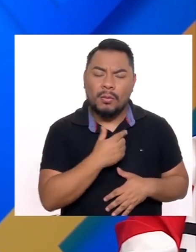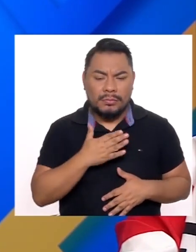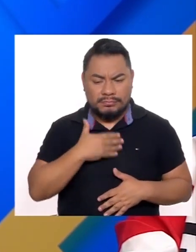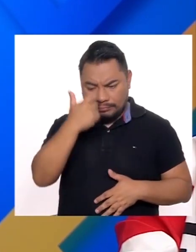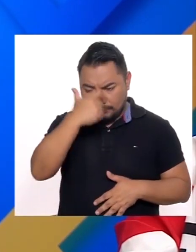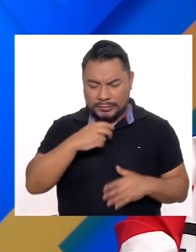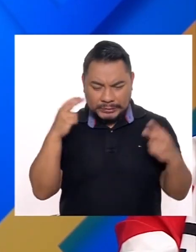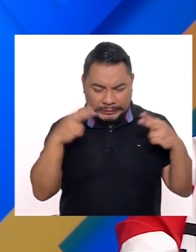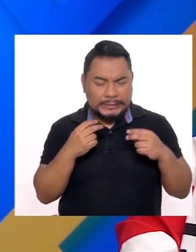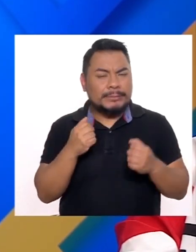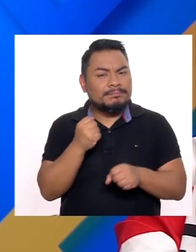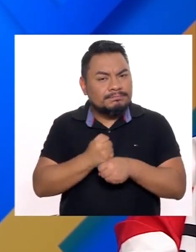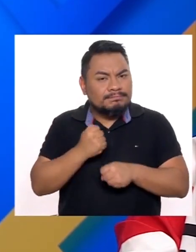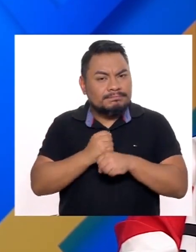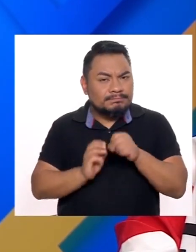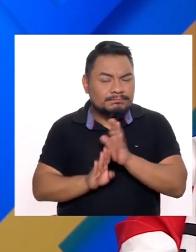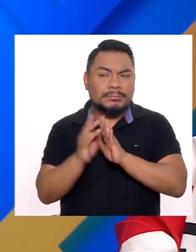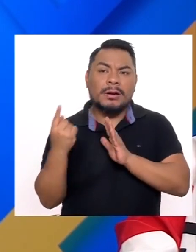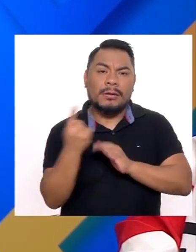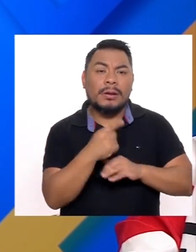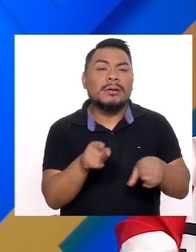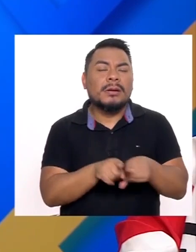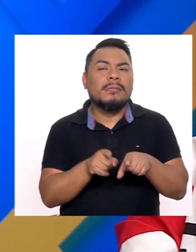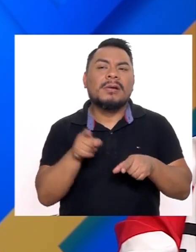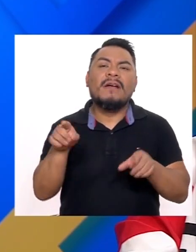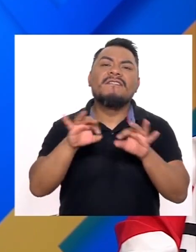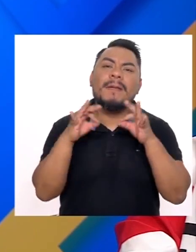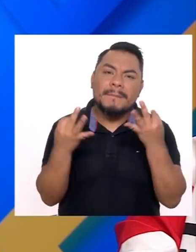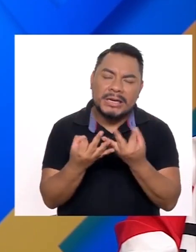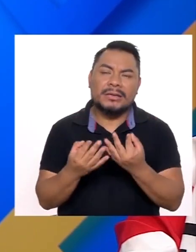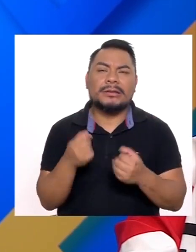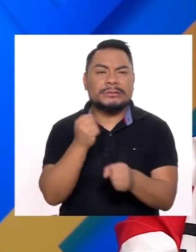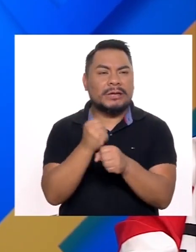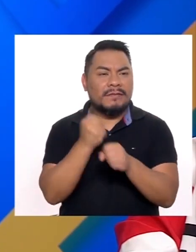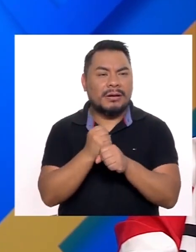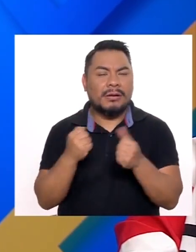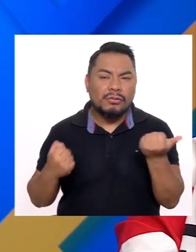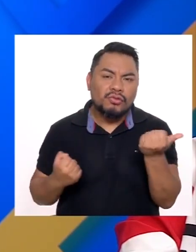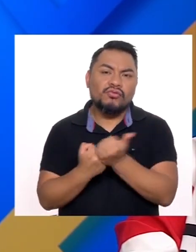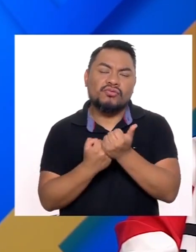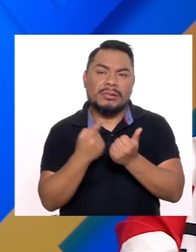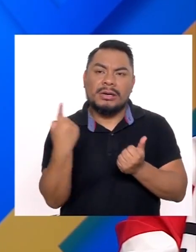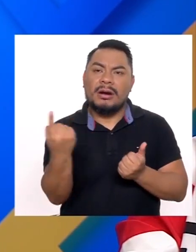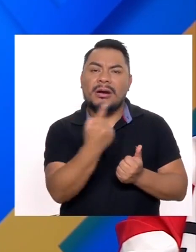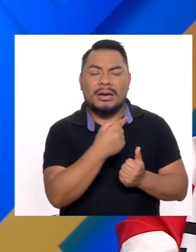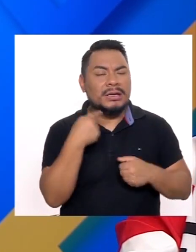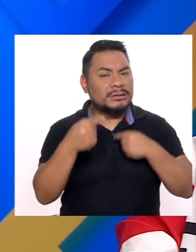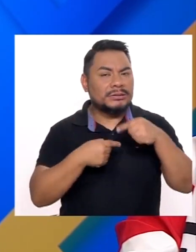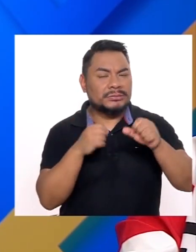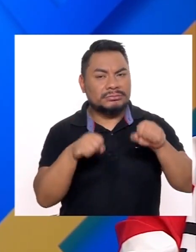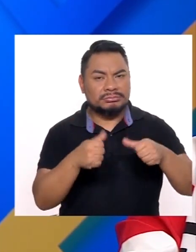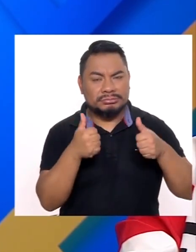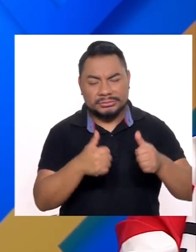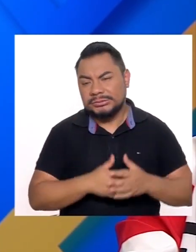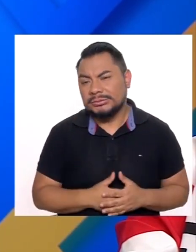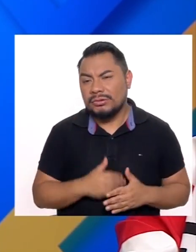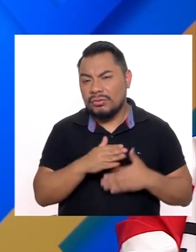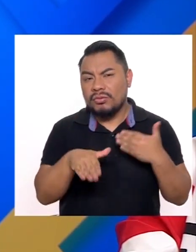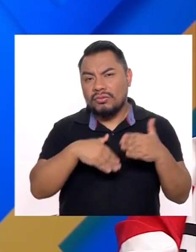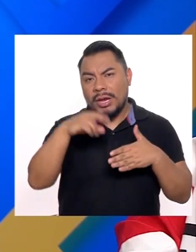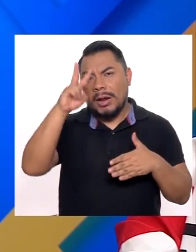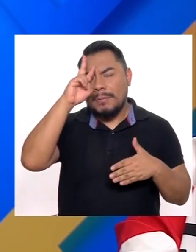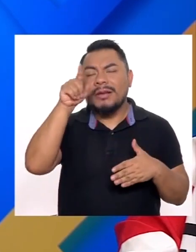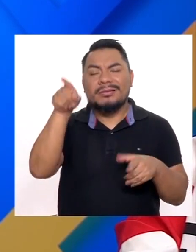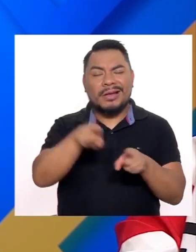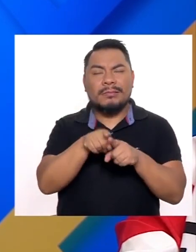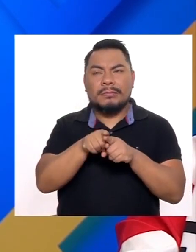personal Este... Bueno, por la familia Más que todo Por el trabajo que ellos hacen El soporte que nos dan Día a día Y por todo el